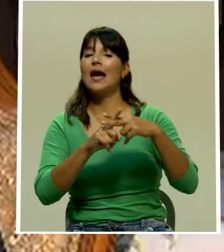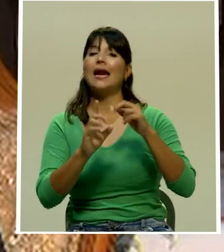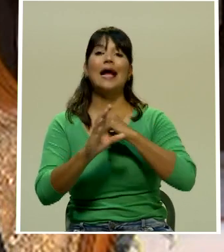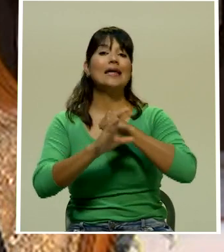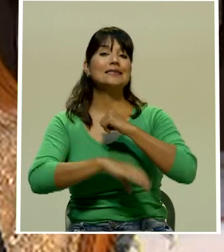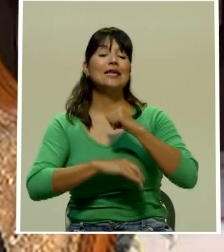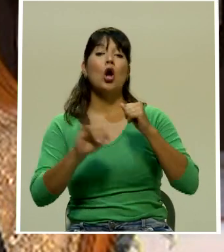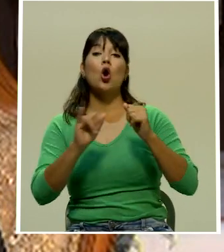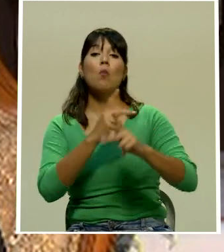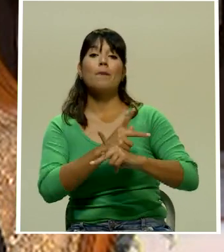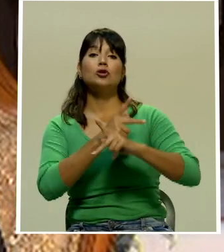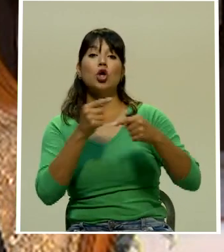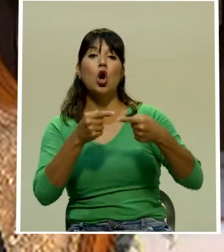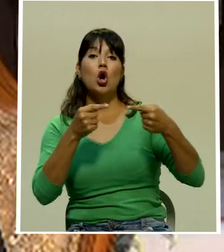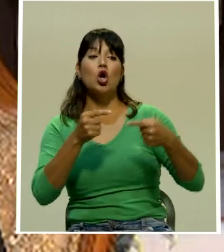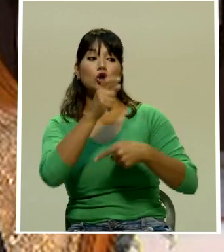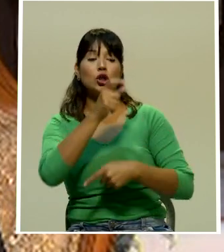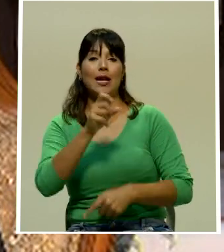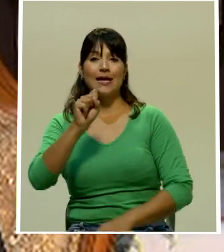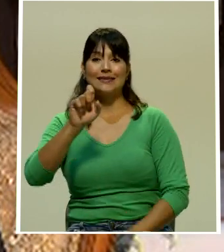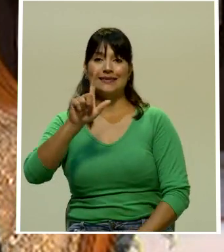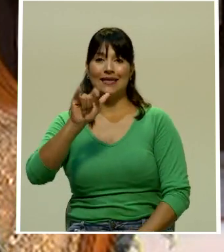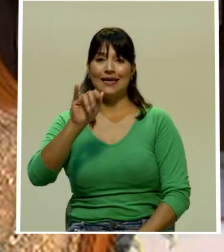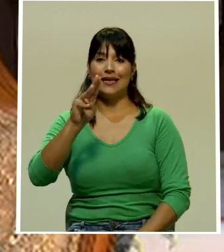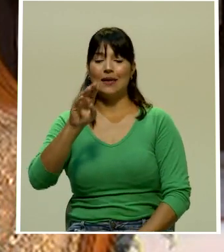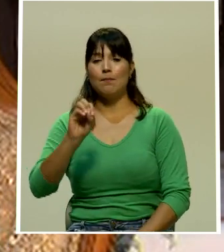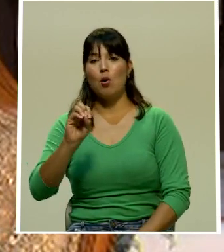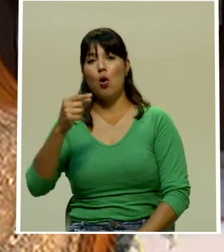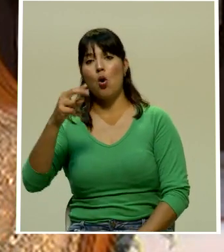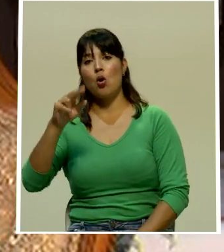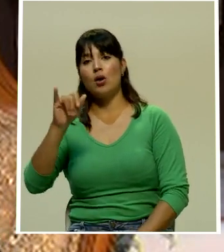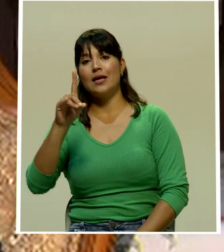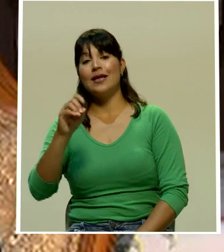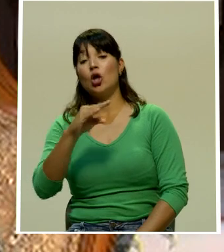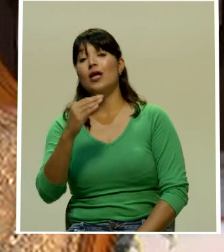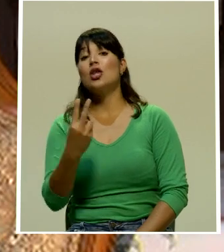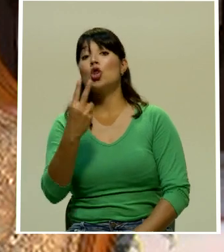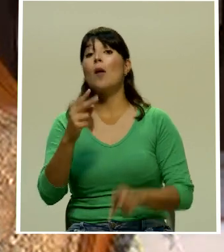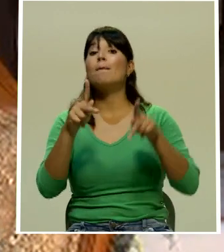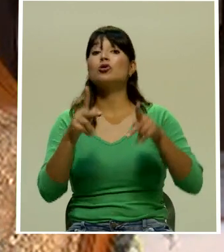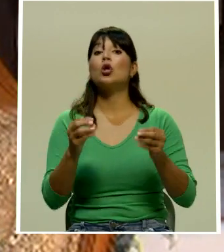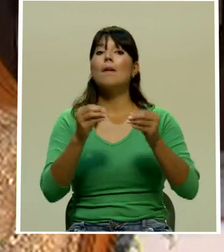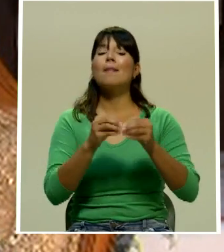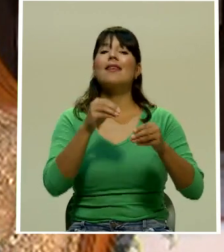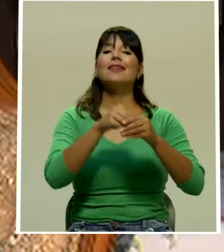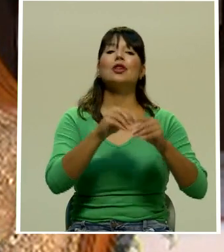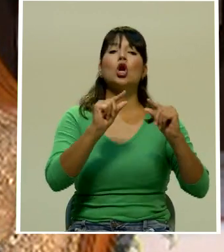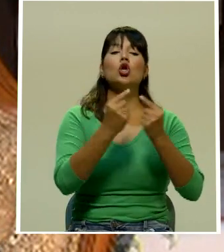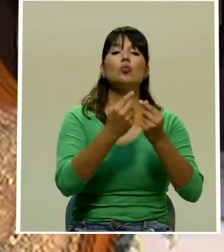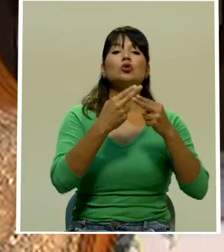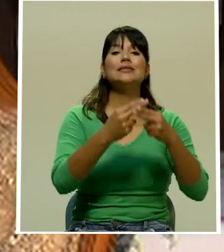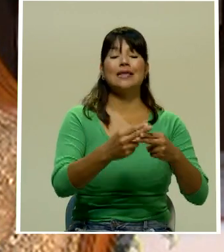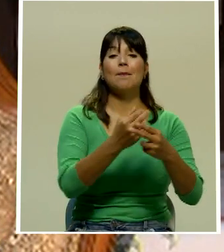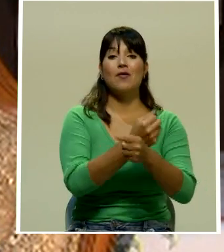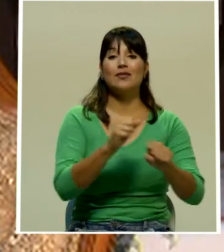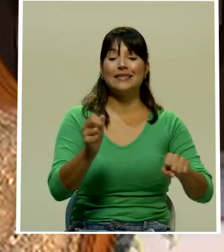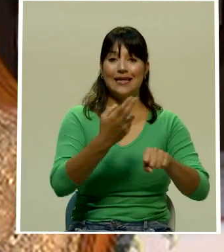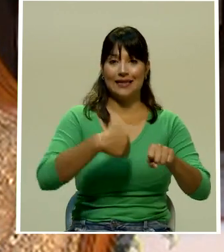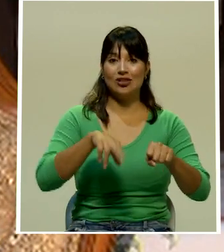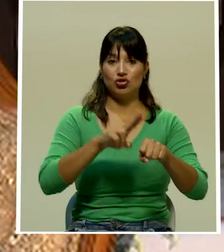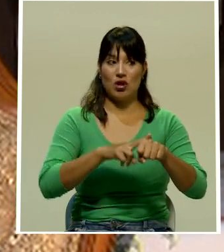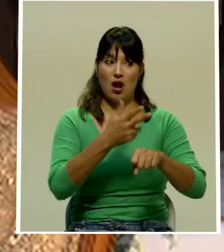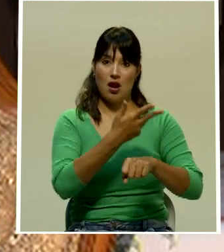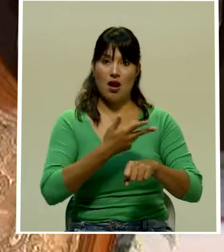dos personas más del Movimiento Rescate Nacional. De acuerdo con la información que envía la oficina de prensa del Poder